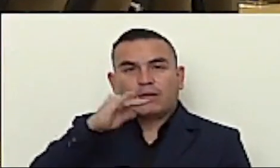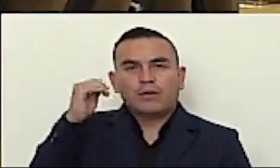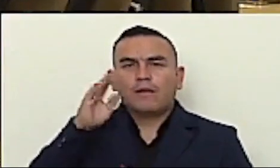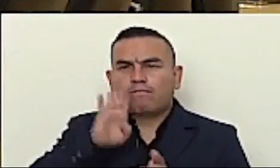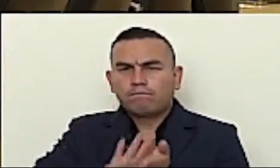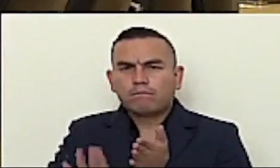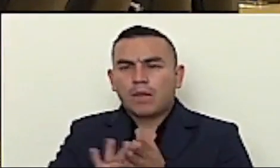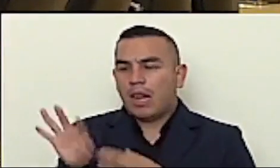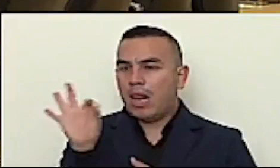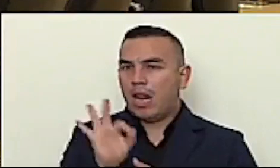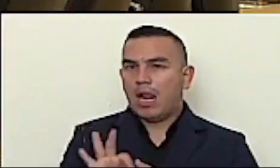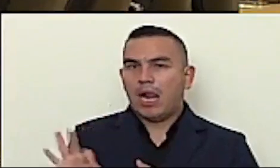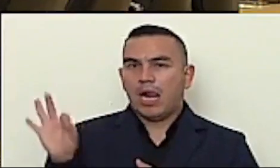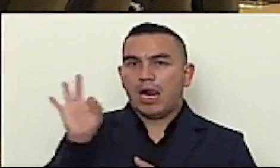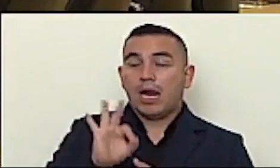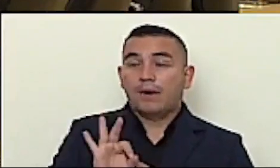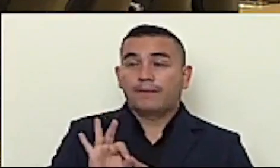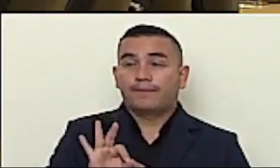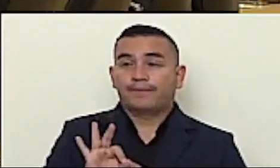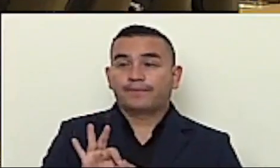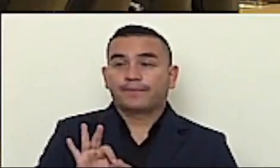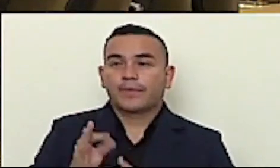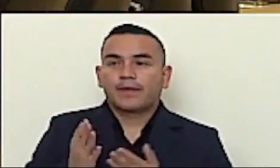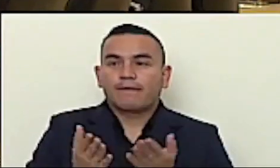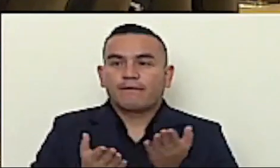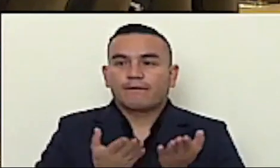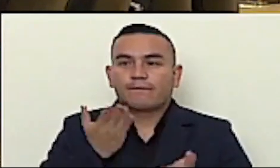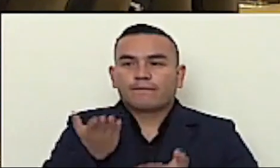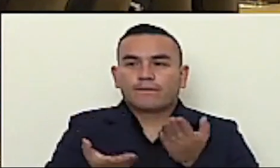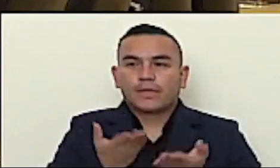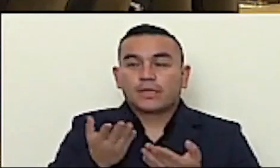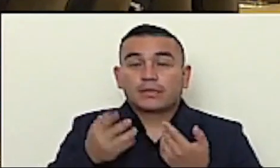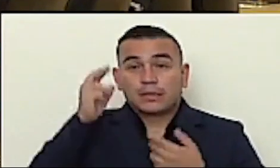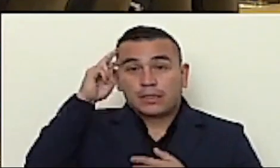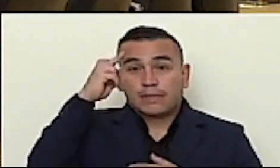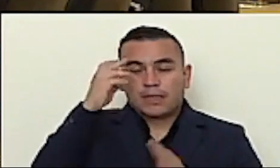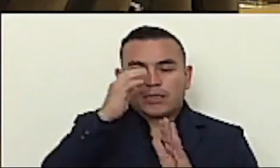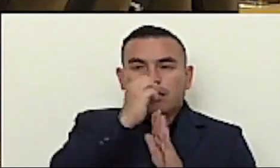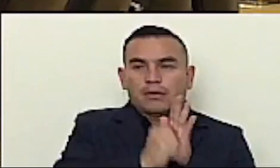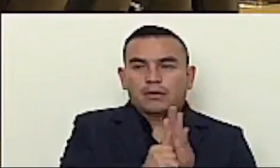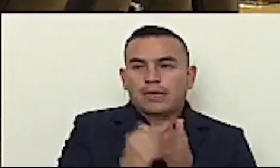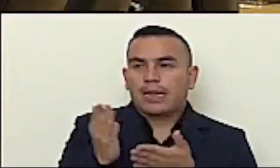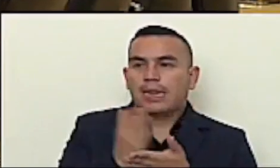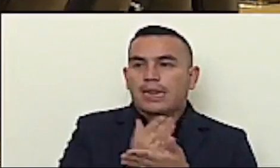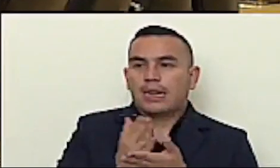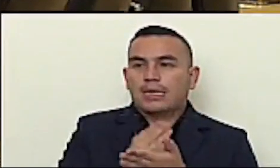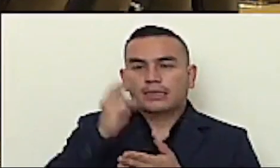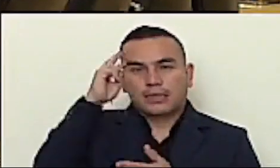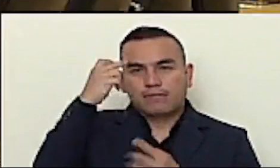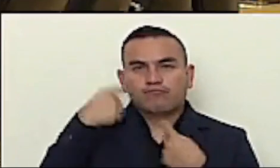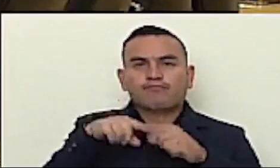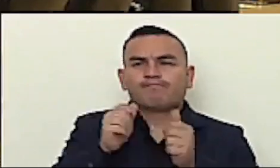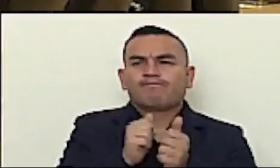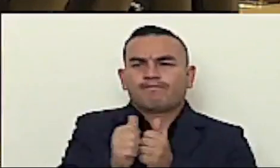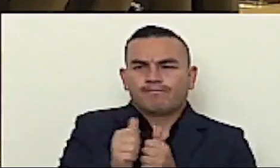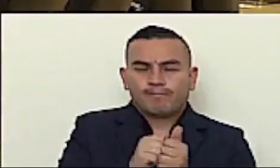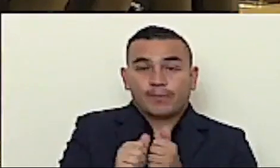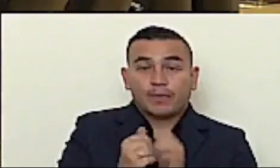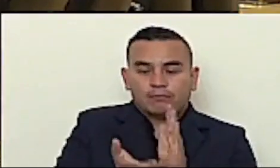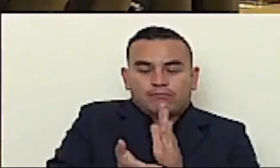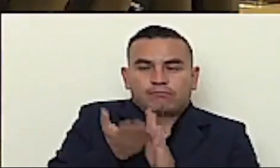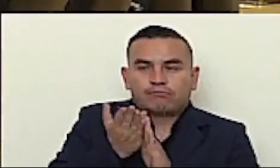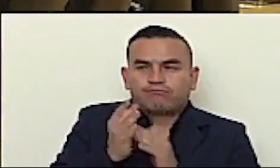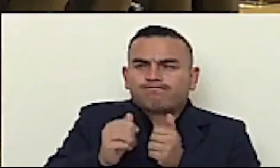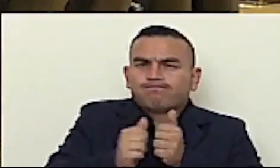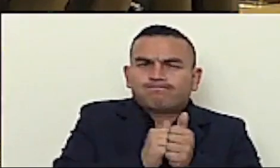con buena calidad, y traerlo y venderlo sin ningún problema porque el arancel no me va a sacar de la competencia. Y eso va a aumentar